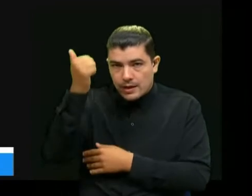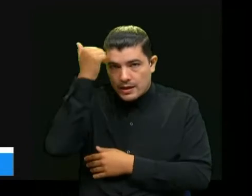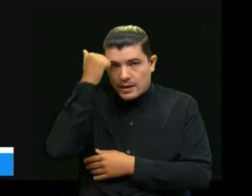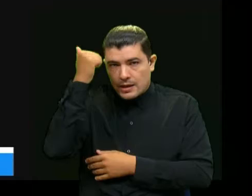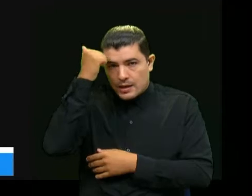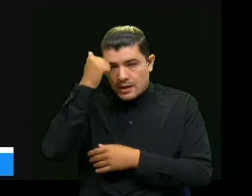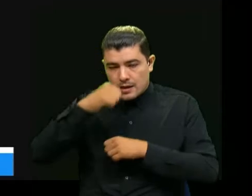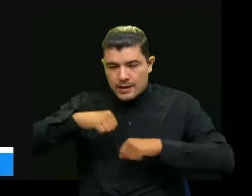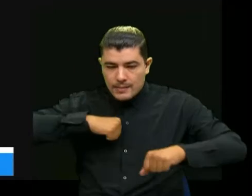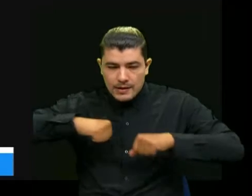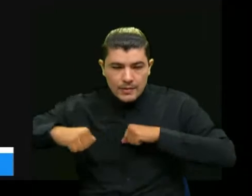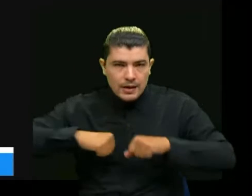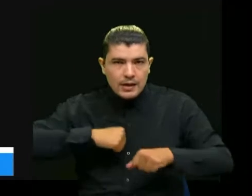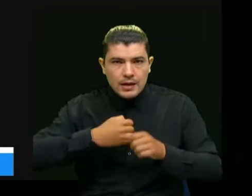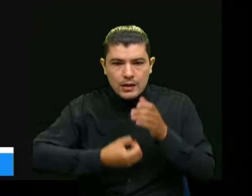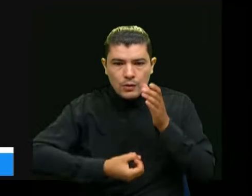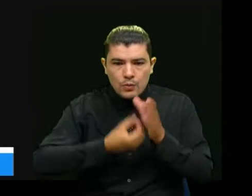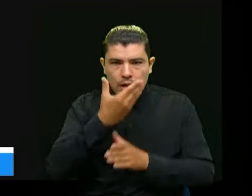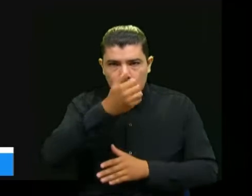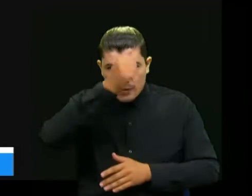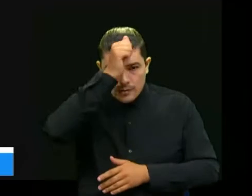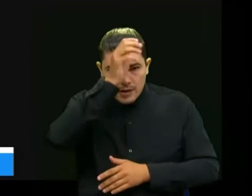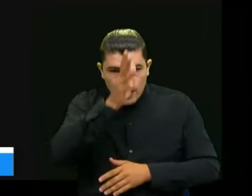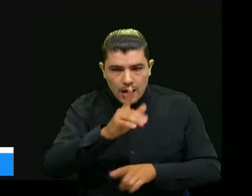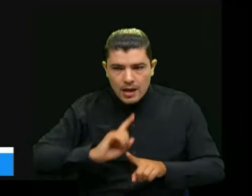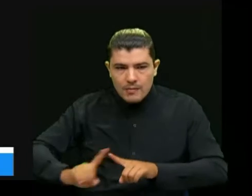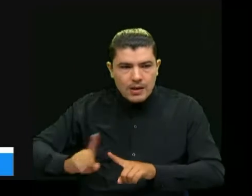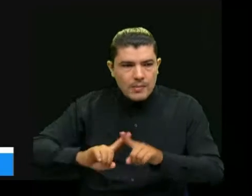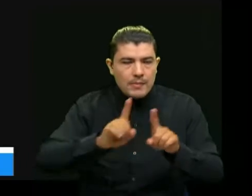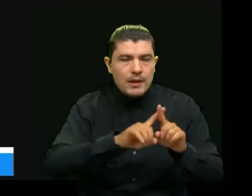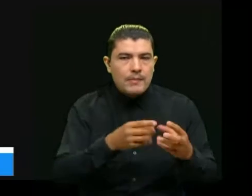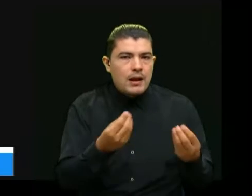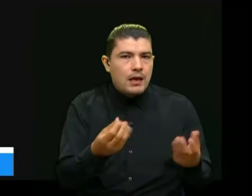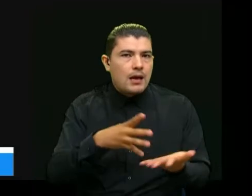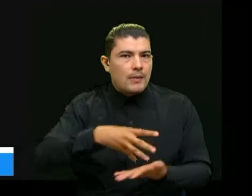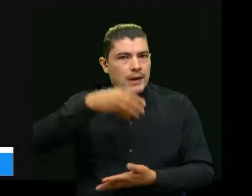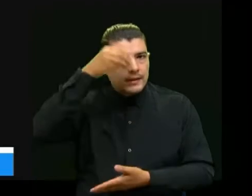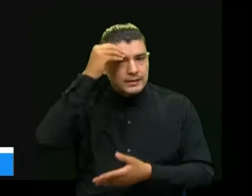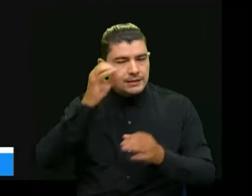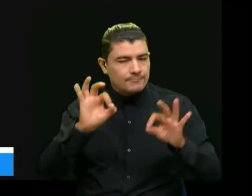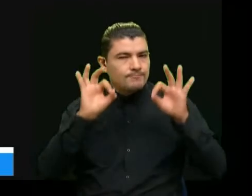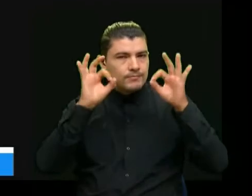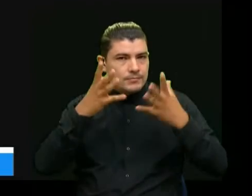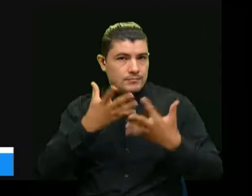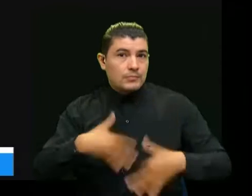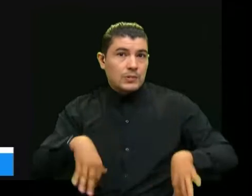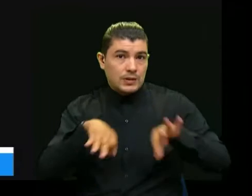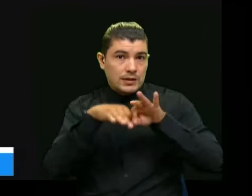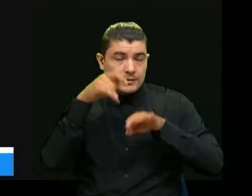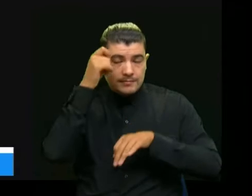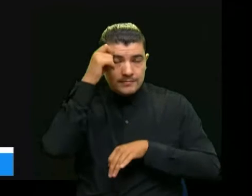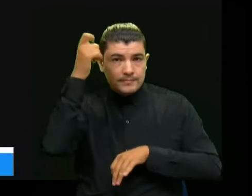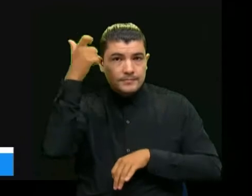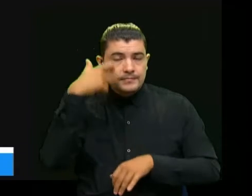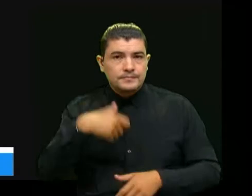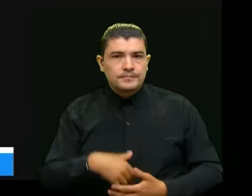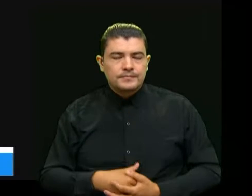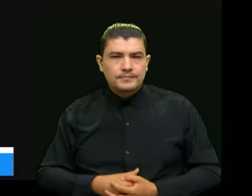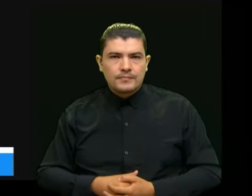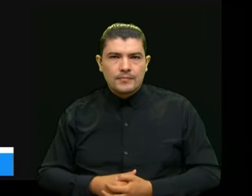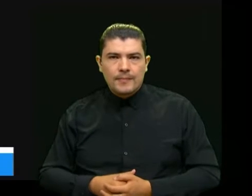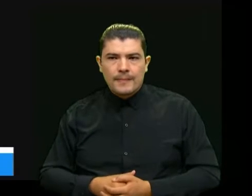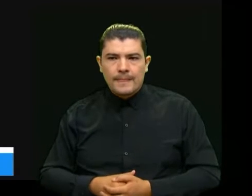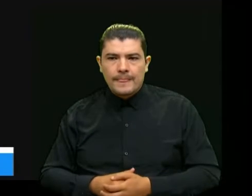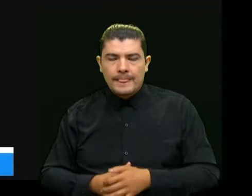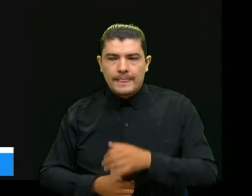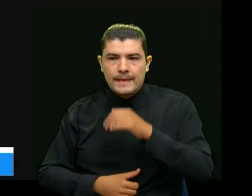activas y diferentes modalidades para que sea un aprendizaje más potente y cada vez más cercanía y más